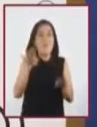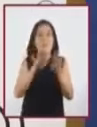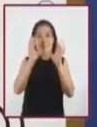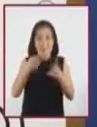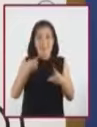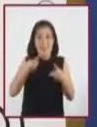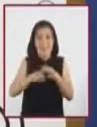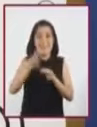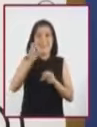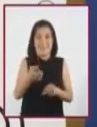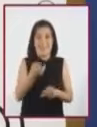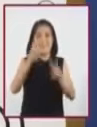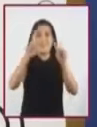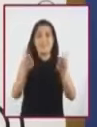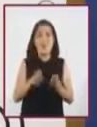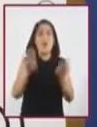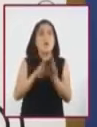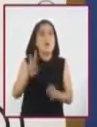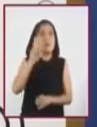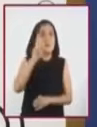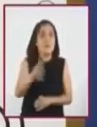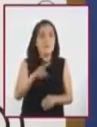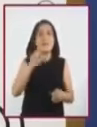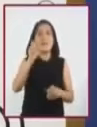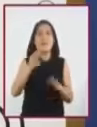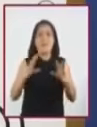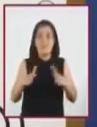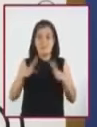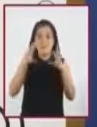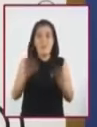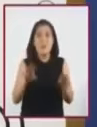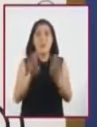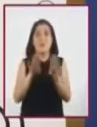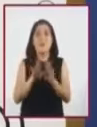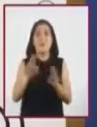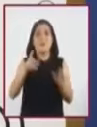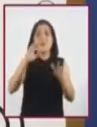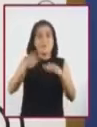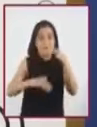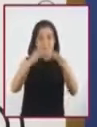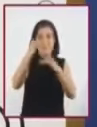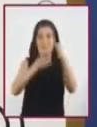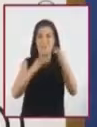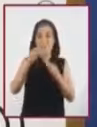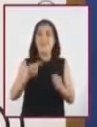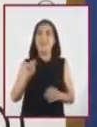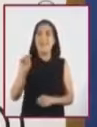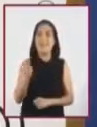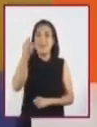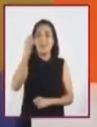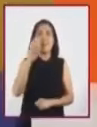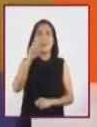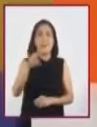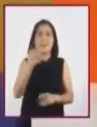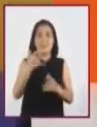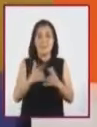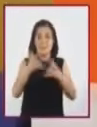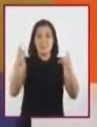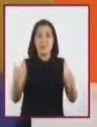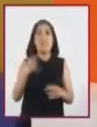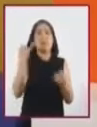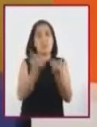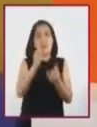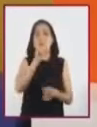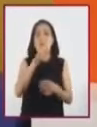inicio a nuestro tema, observaremos los orígenes y avances tecnológicos que hemos tenido a lo largo de la historia. Es